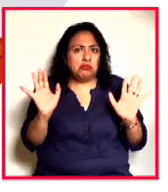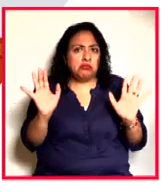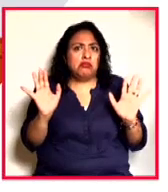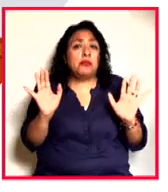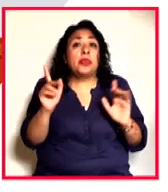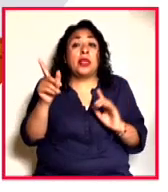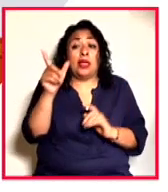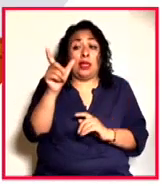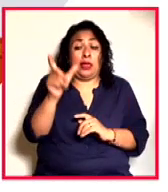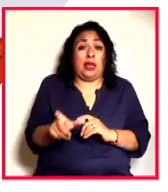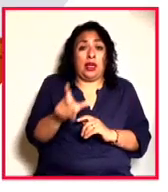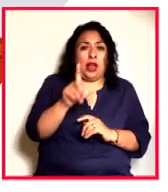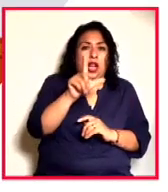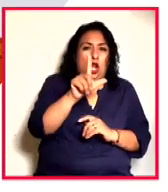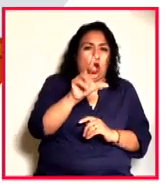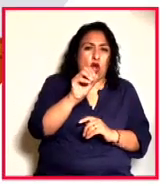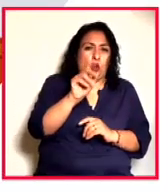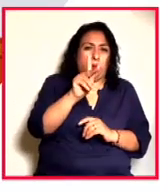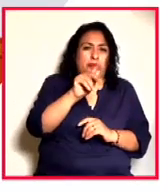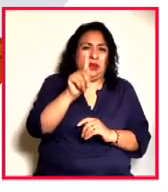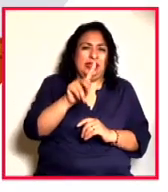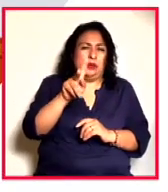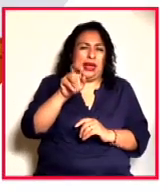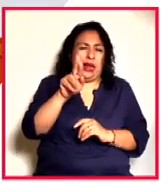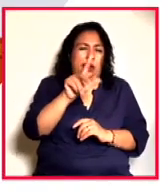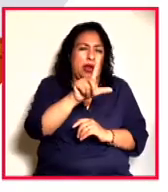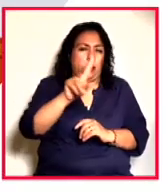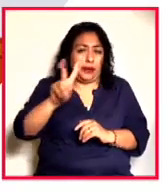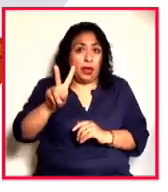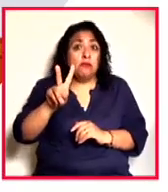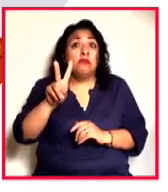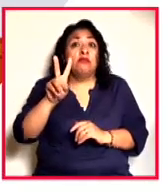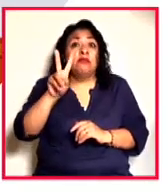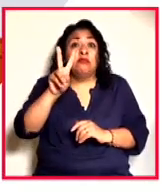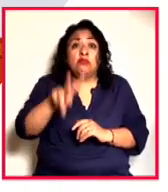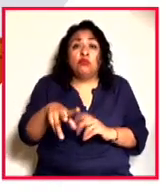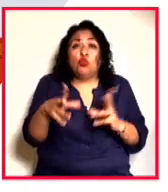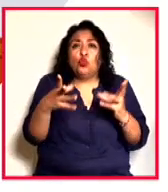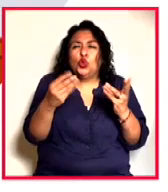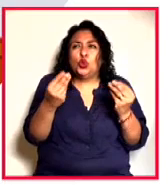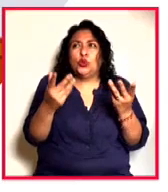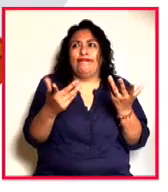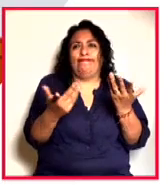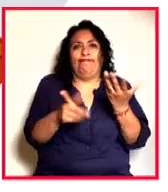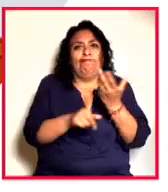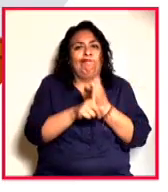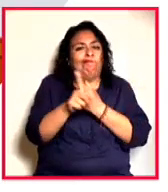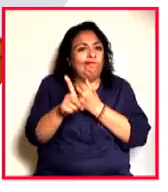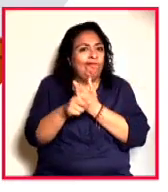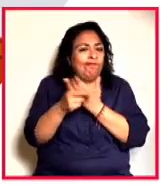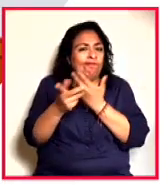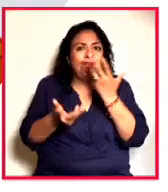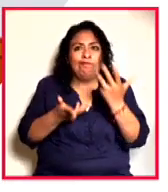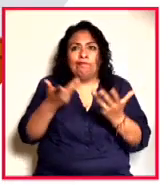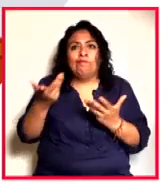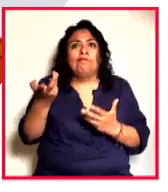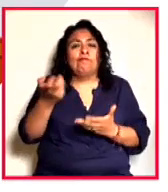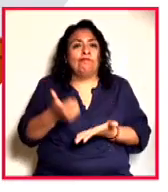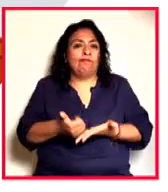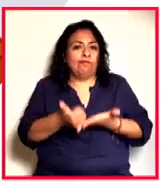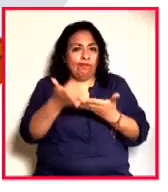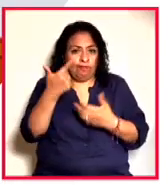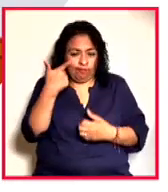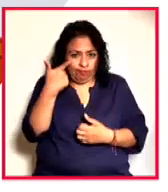figura de López Velarde además es un rico cerquillero de tensiones que permiten ver